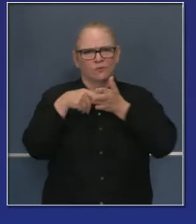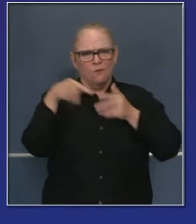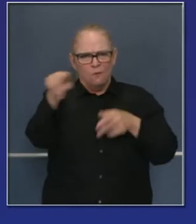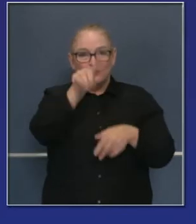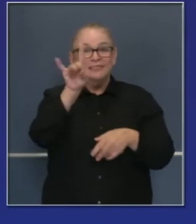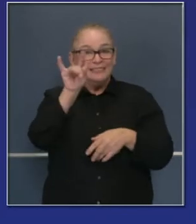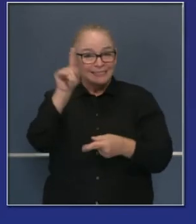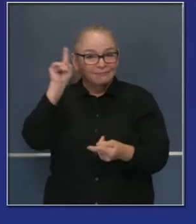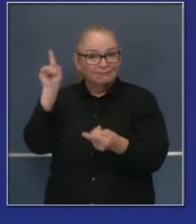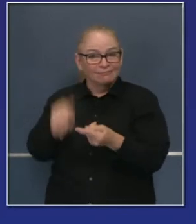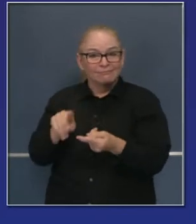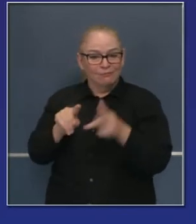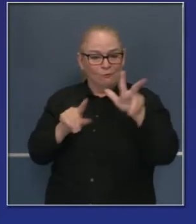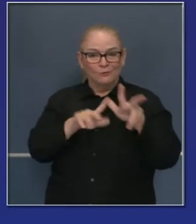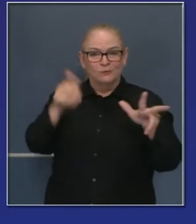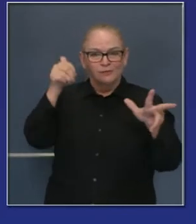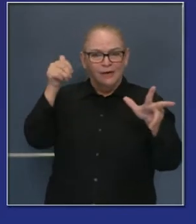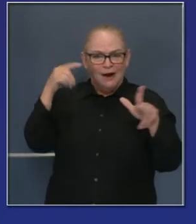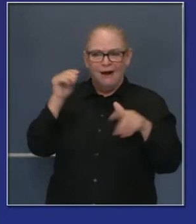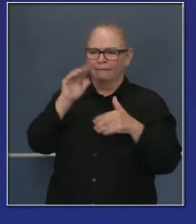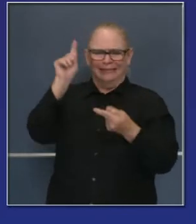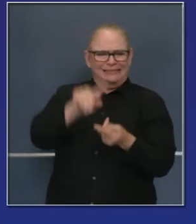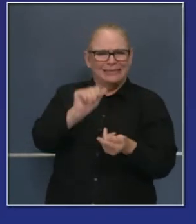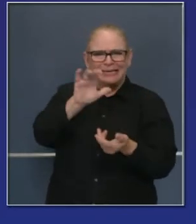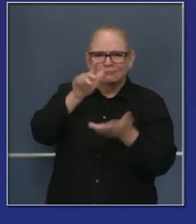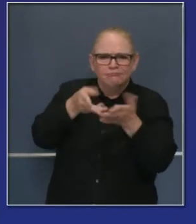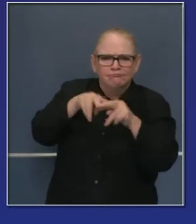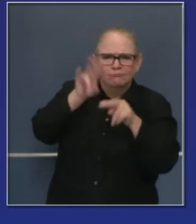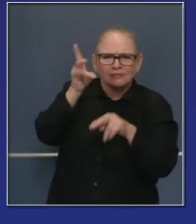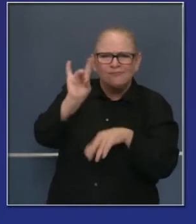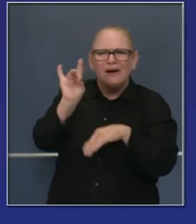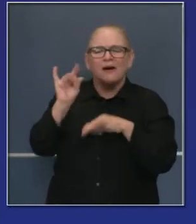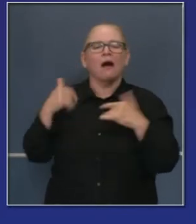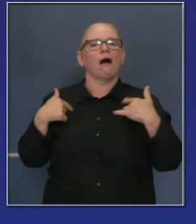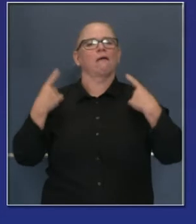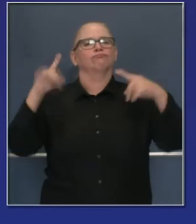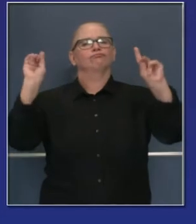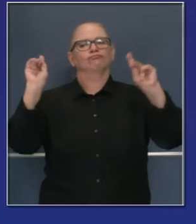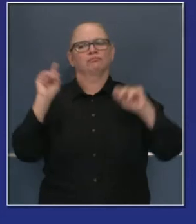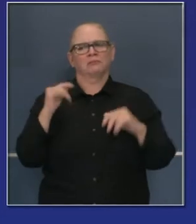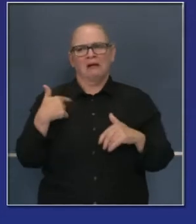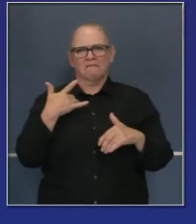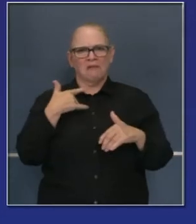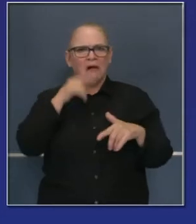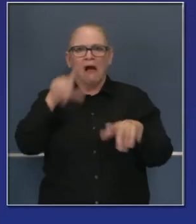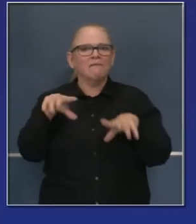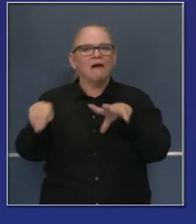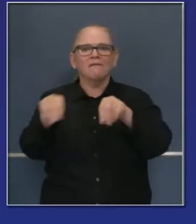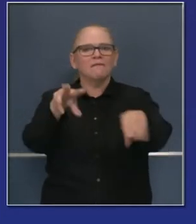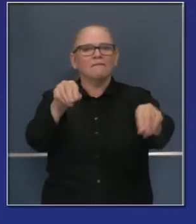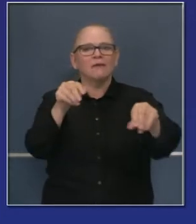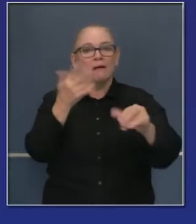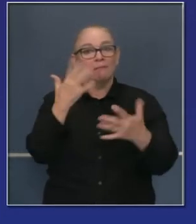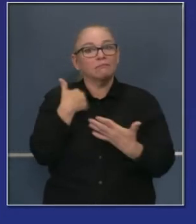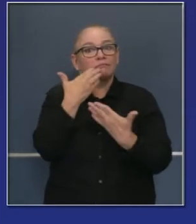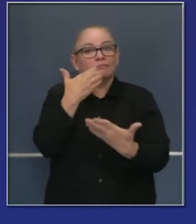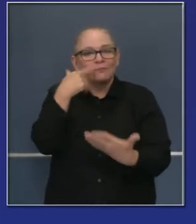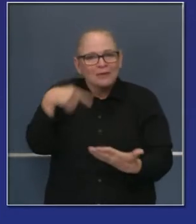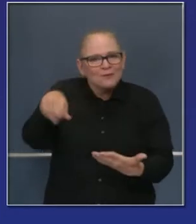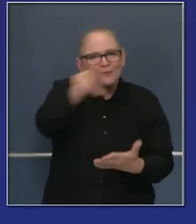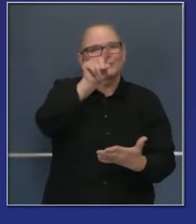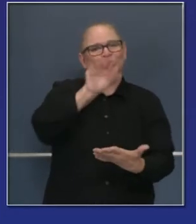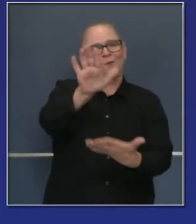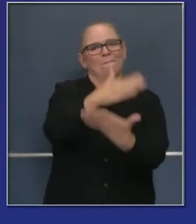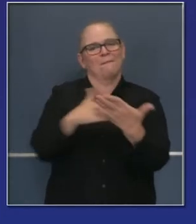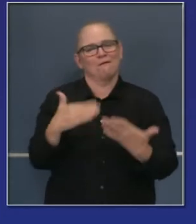probaron, lo hicieron el martes anoche. Pero estamos buscando ahora más de 4